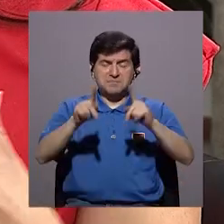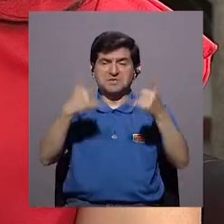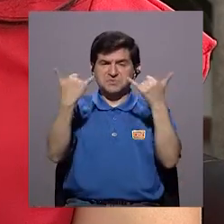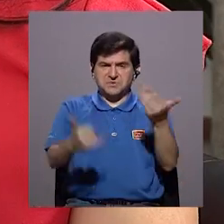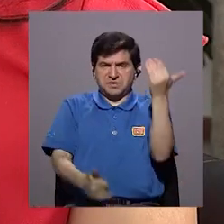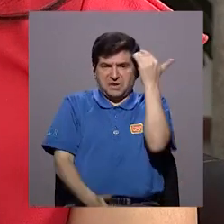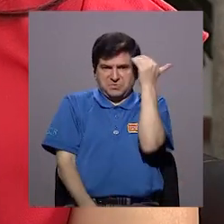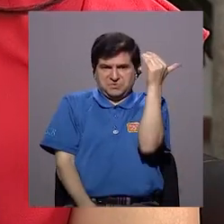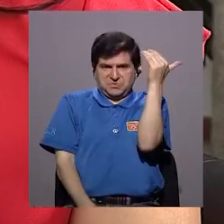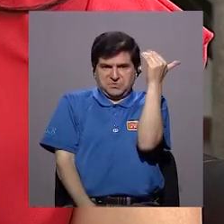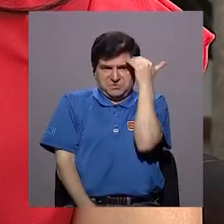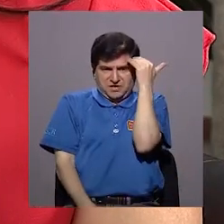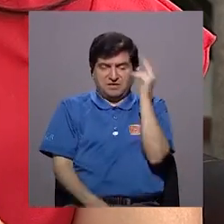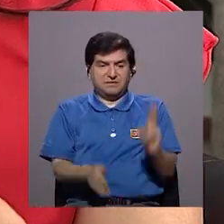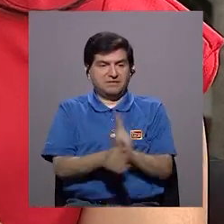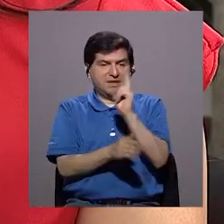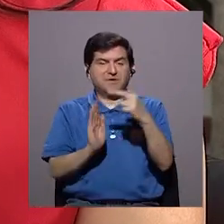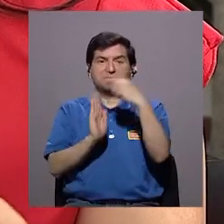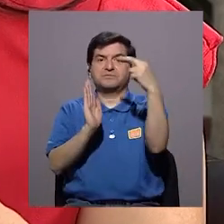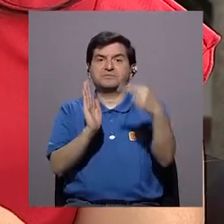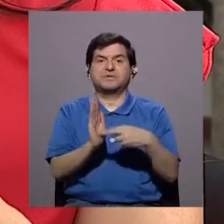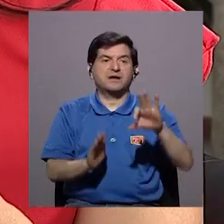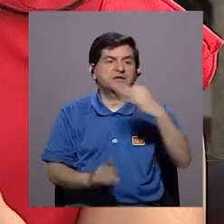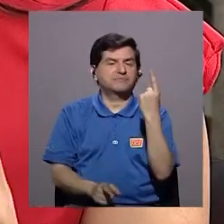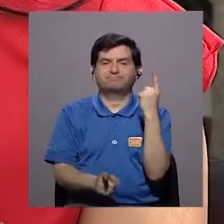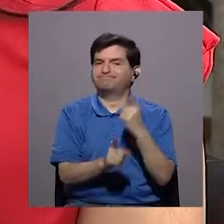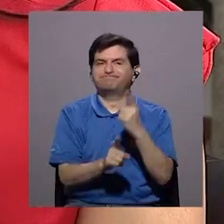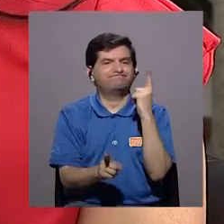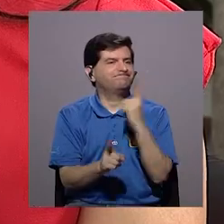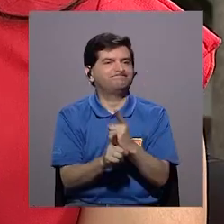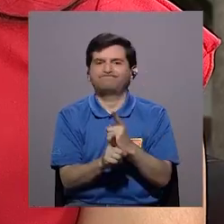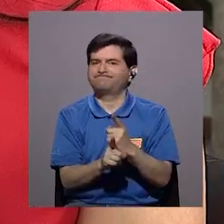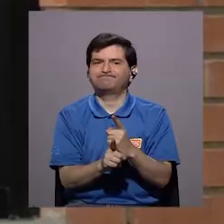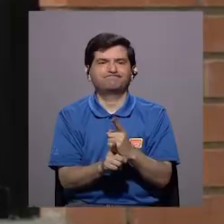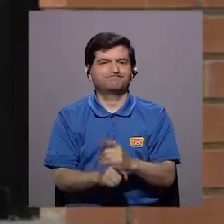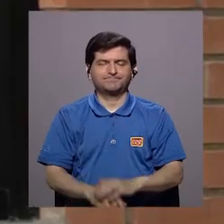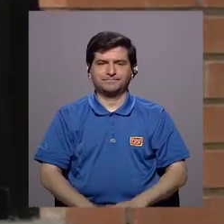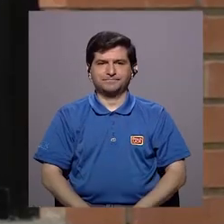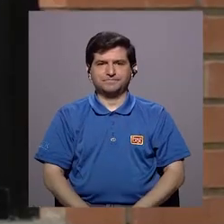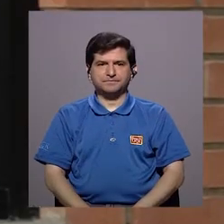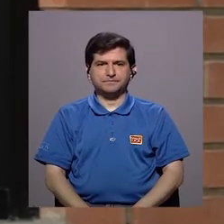conscientemente utilizaron las reglas de una forma inadecuada.